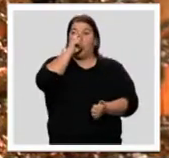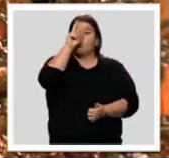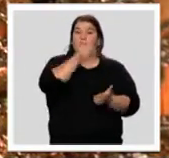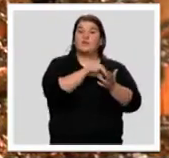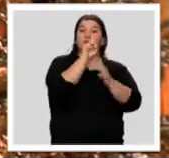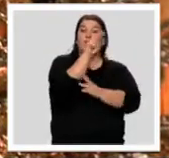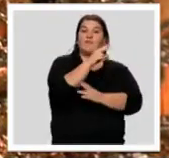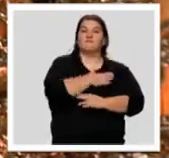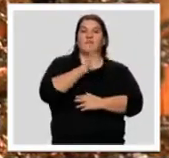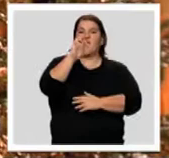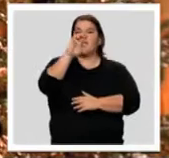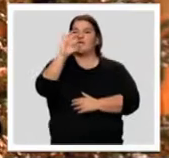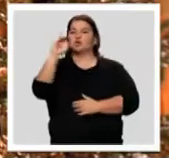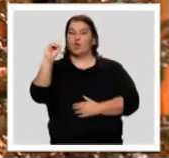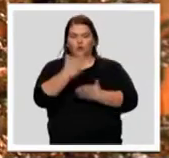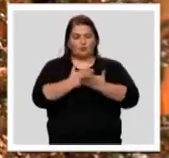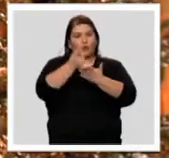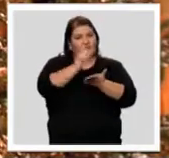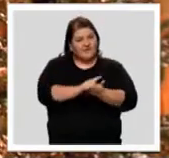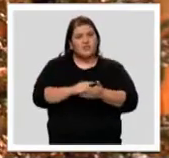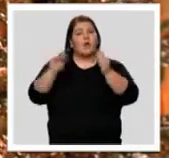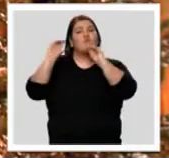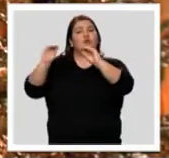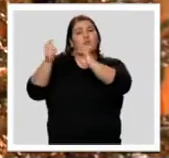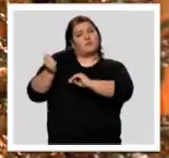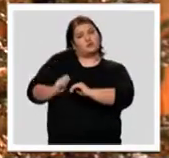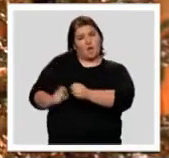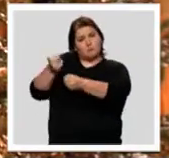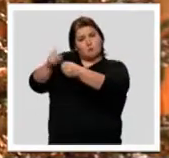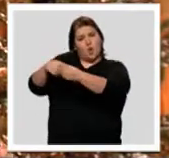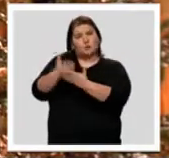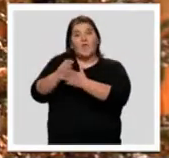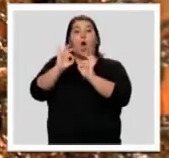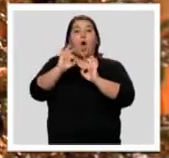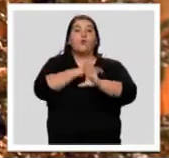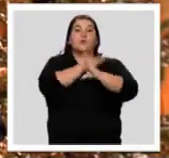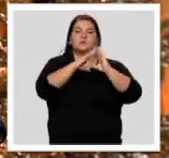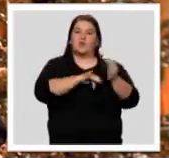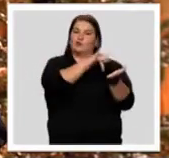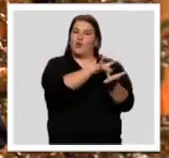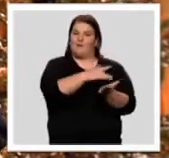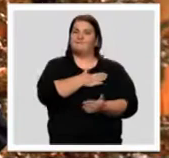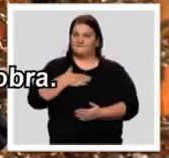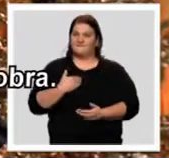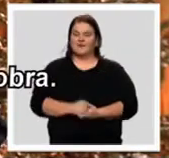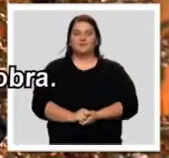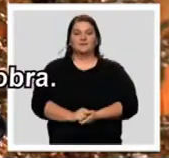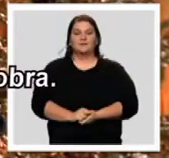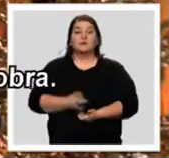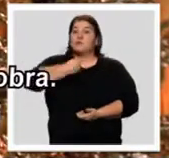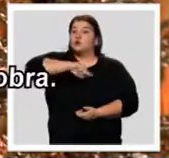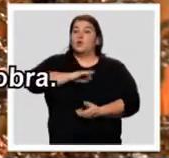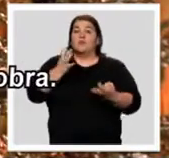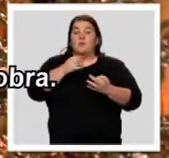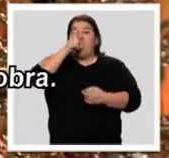2012 retomar la ESO, estudiar formación profesional o incorporarse a la universidad. Todos nos